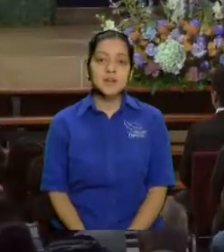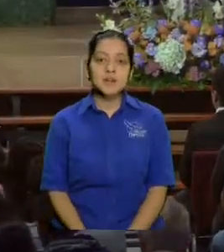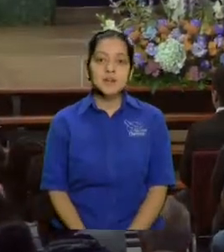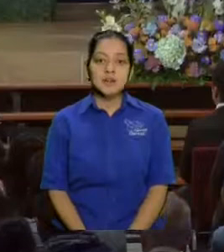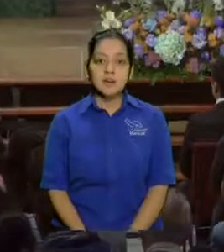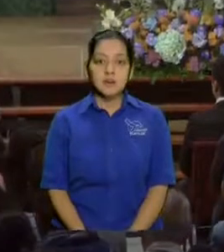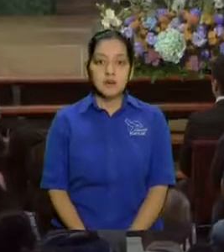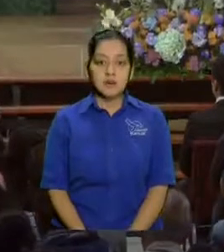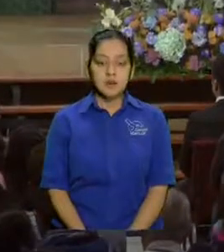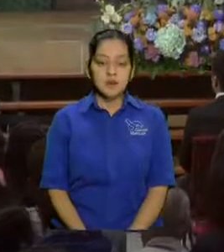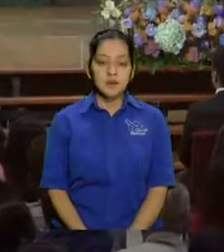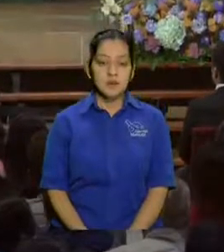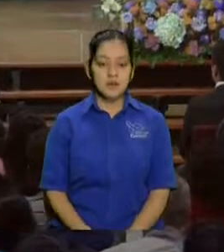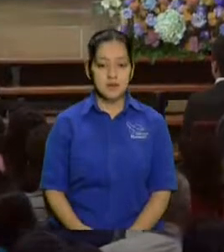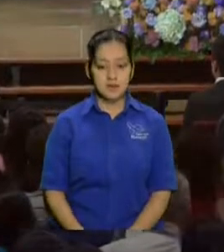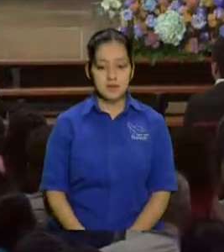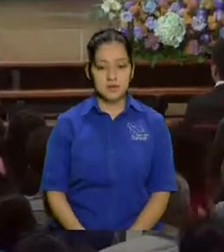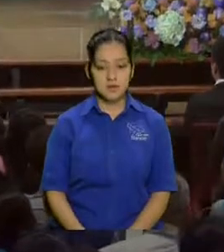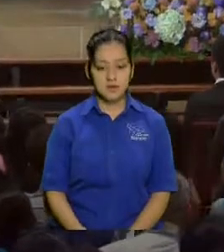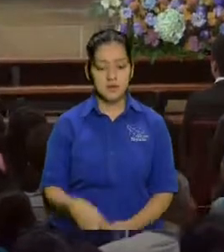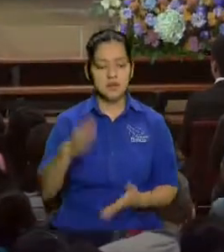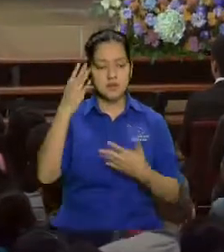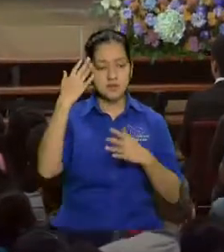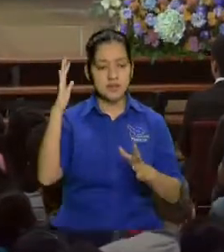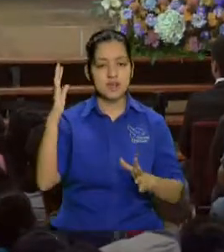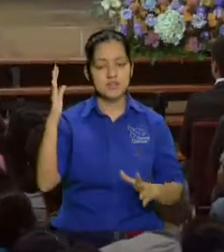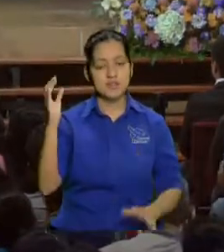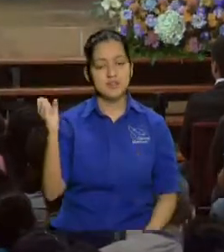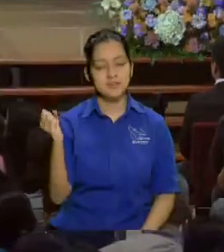no sé cuántos estaban aquí cuando salimos por las calles